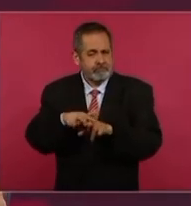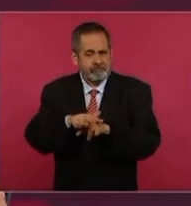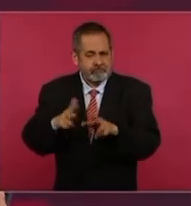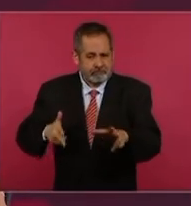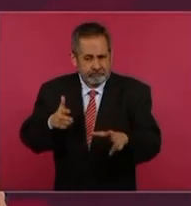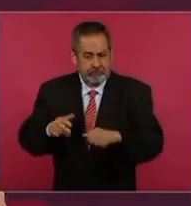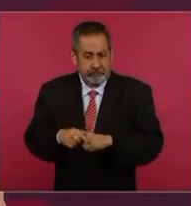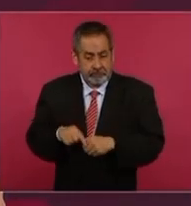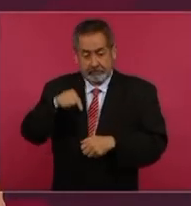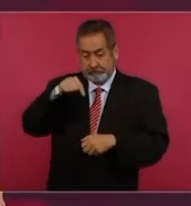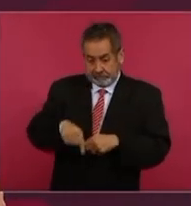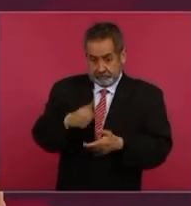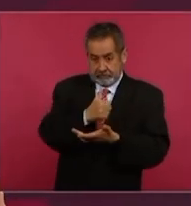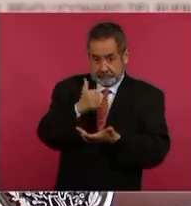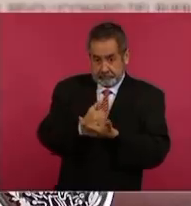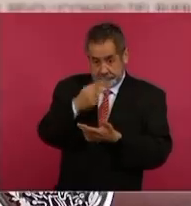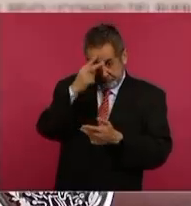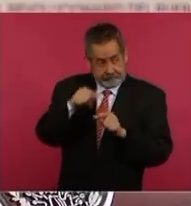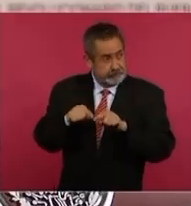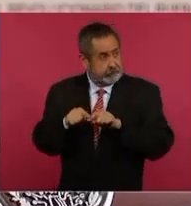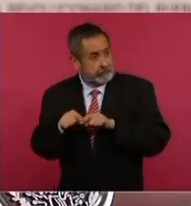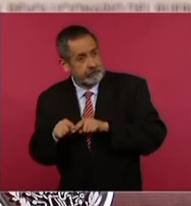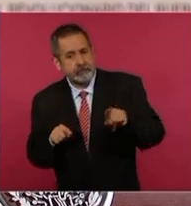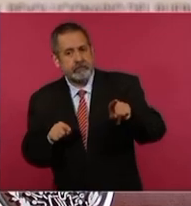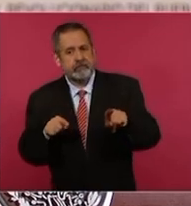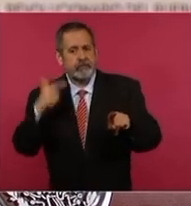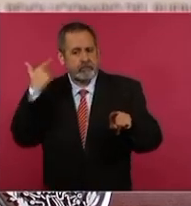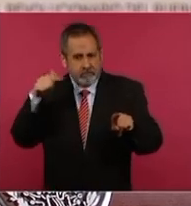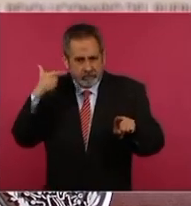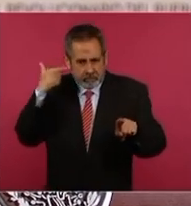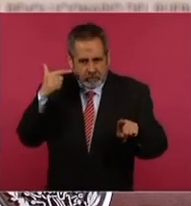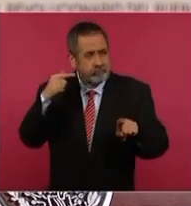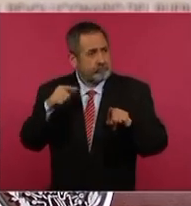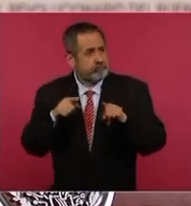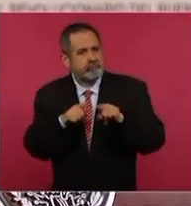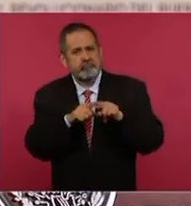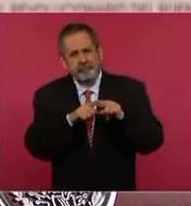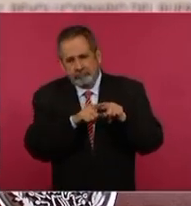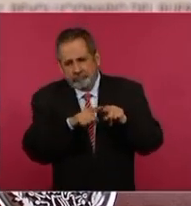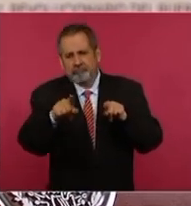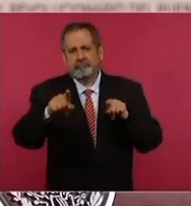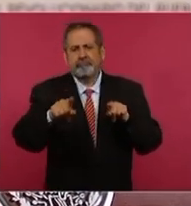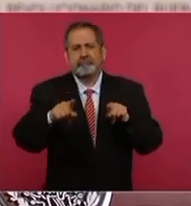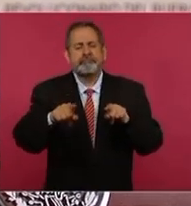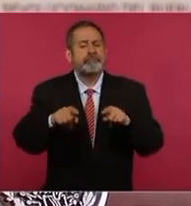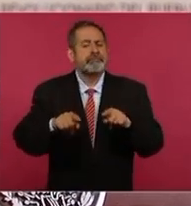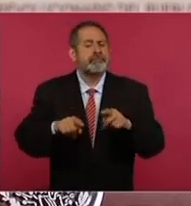desde desde la Ciudad de México a Guadalajara, a